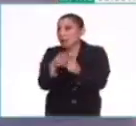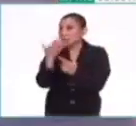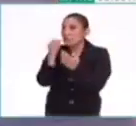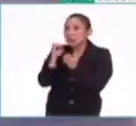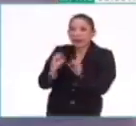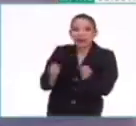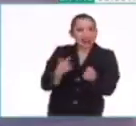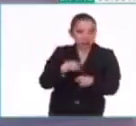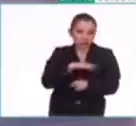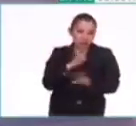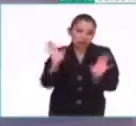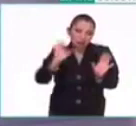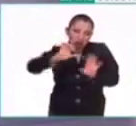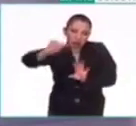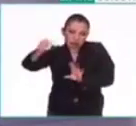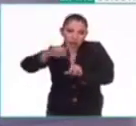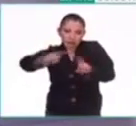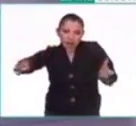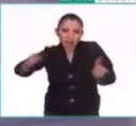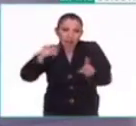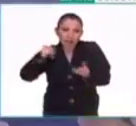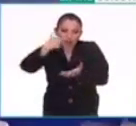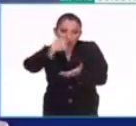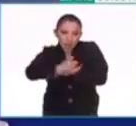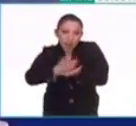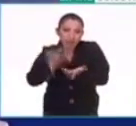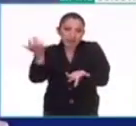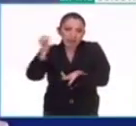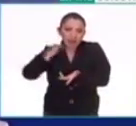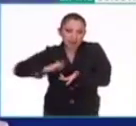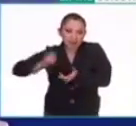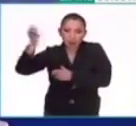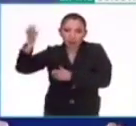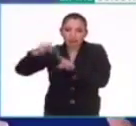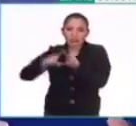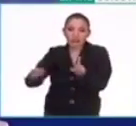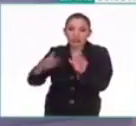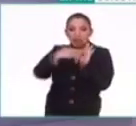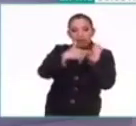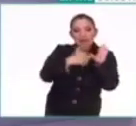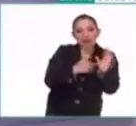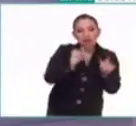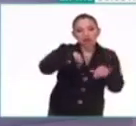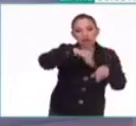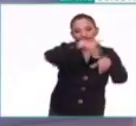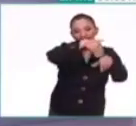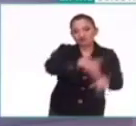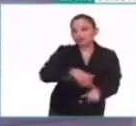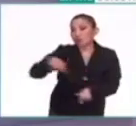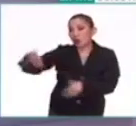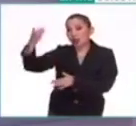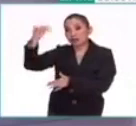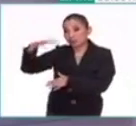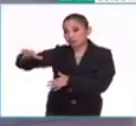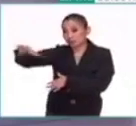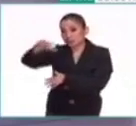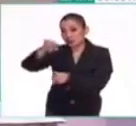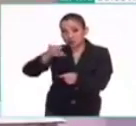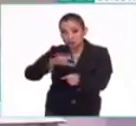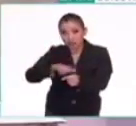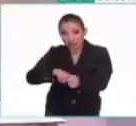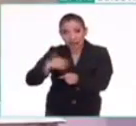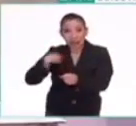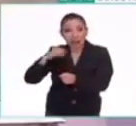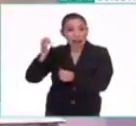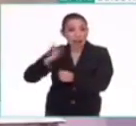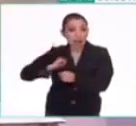no tenemos más, claro, es otra civilización la nuestra, otros son los principios que nos rigen, pero en estas sociedades todo